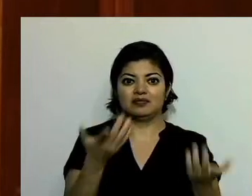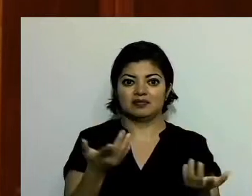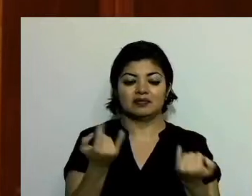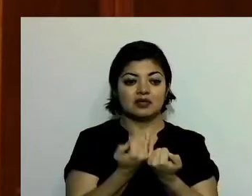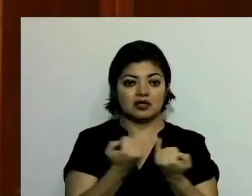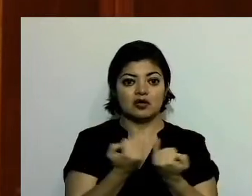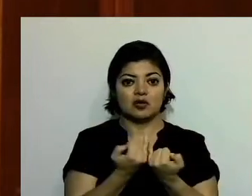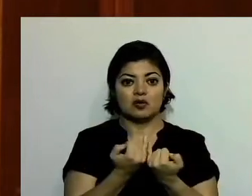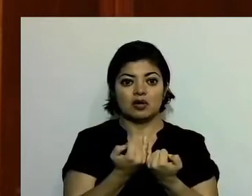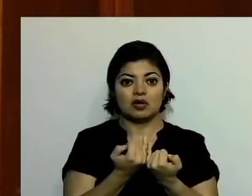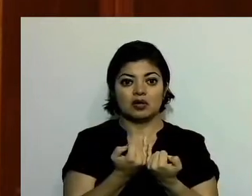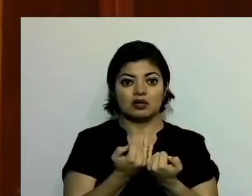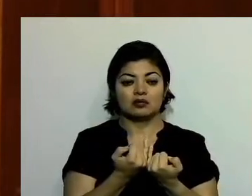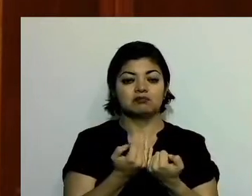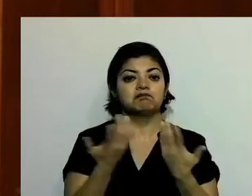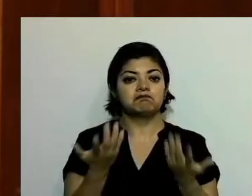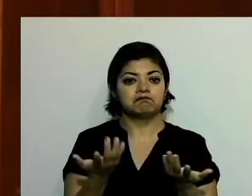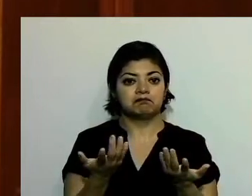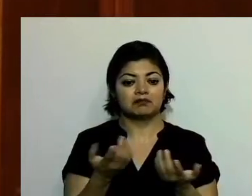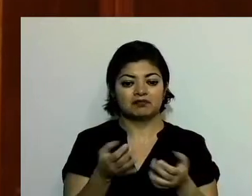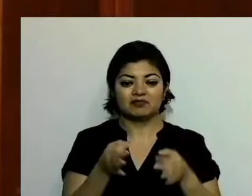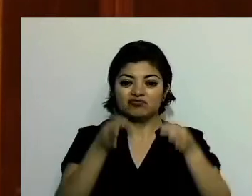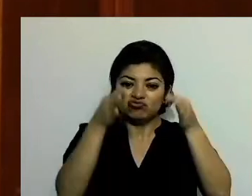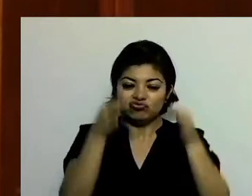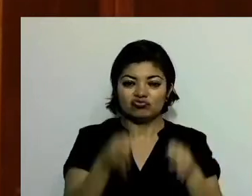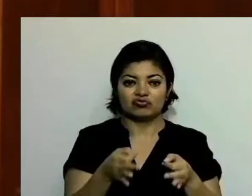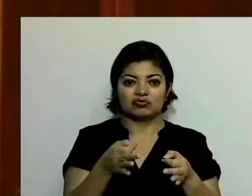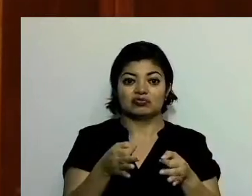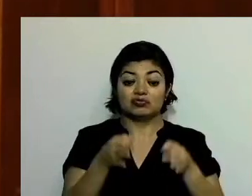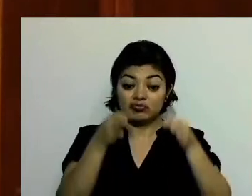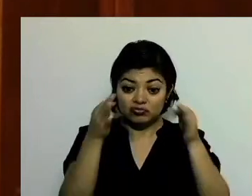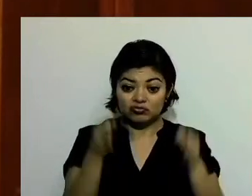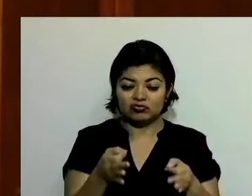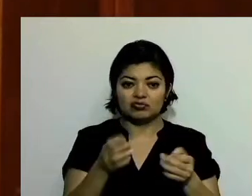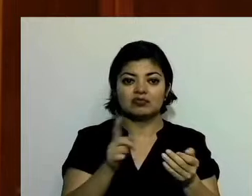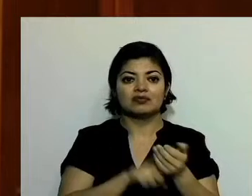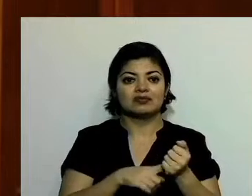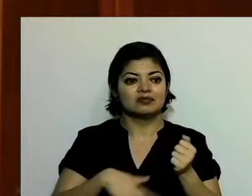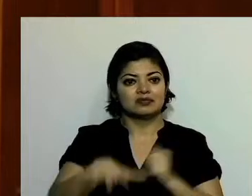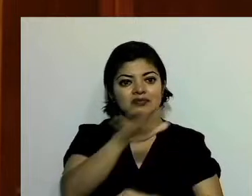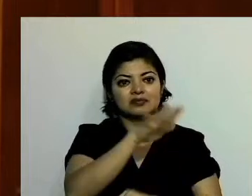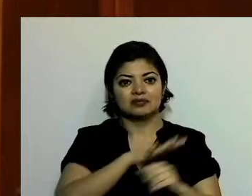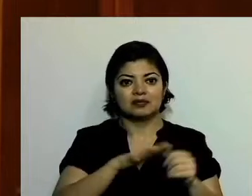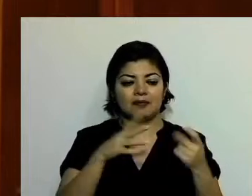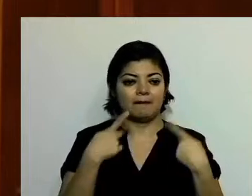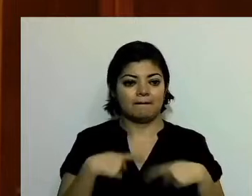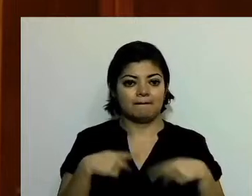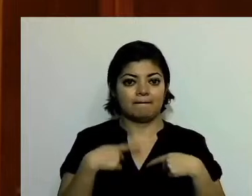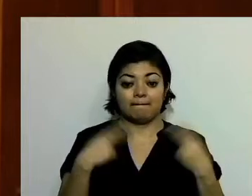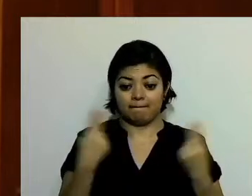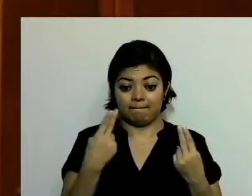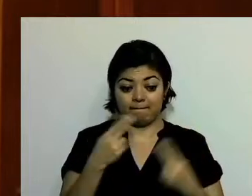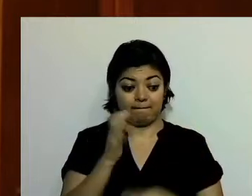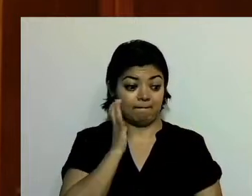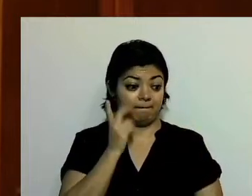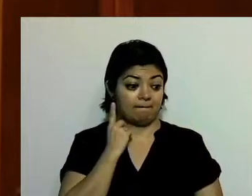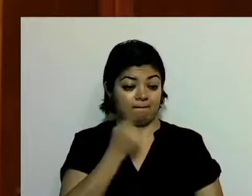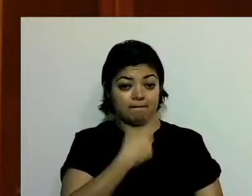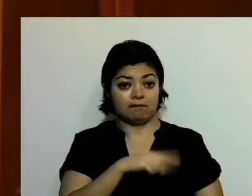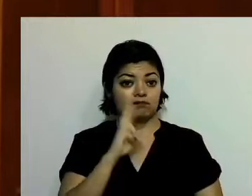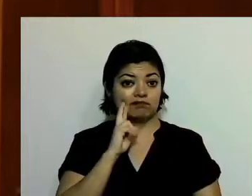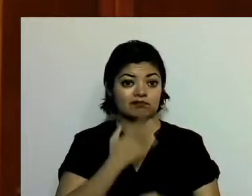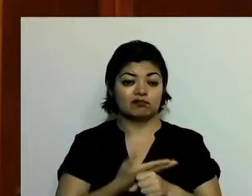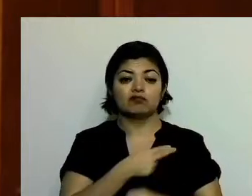de alguna manera, certeza, la certeza jurídica que desde este recinto hemos